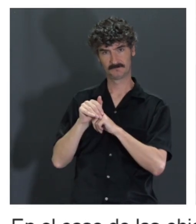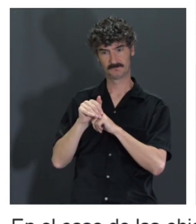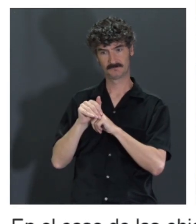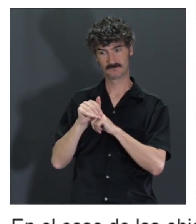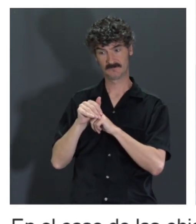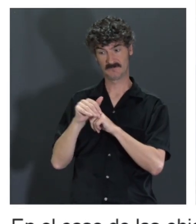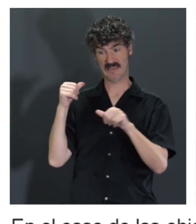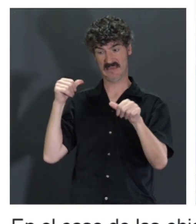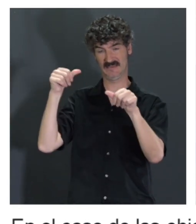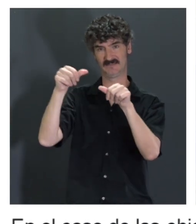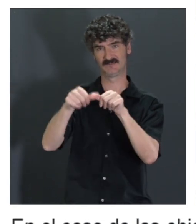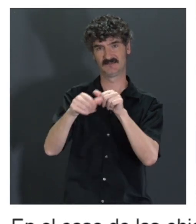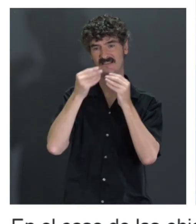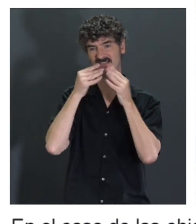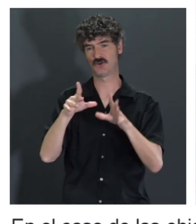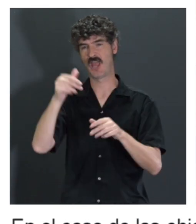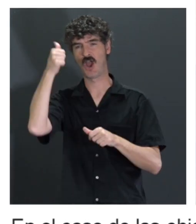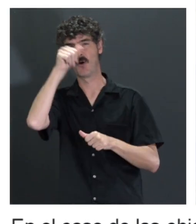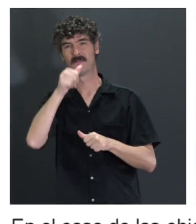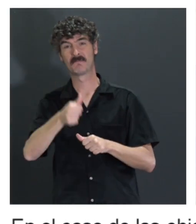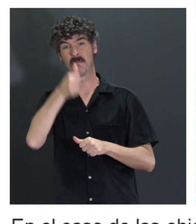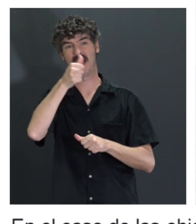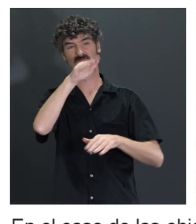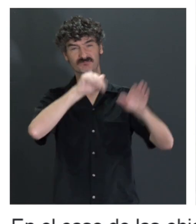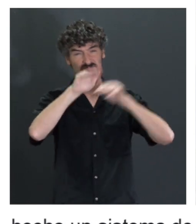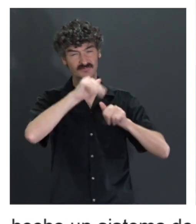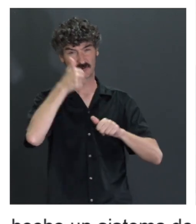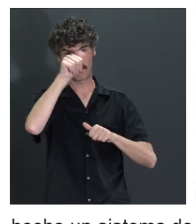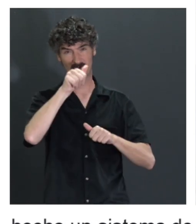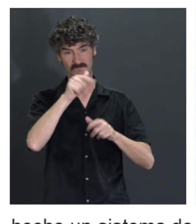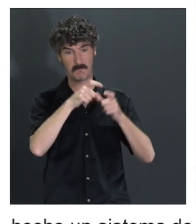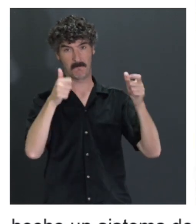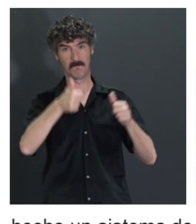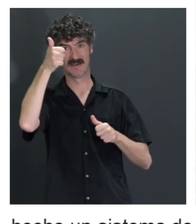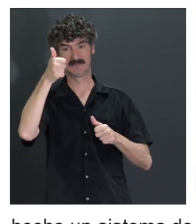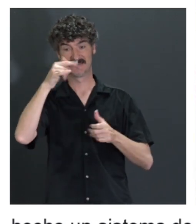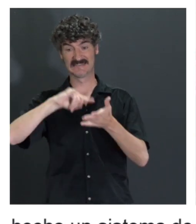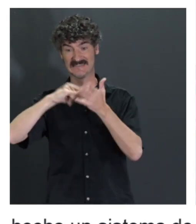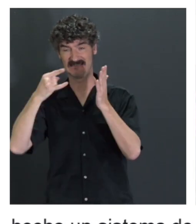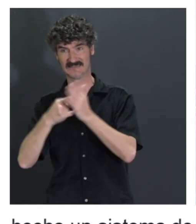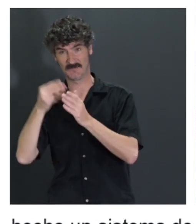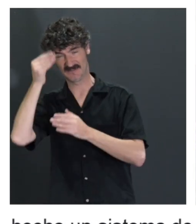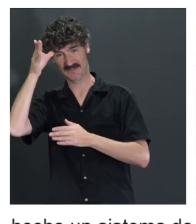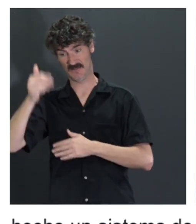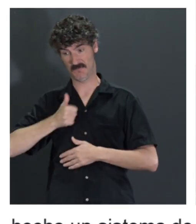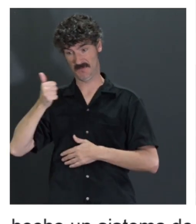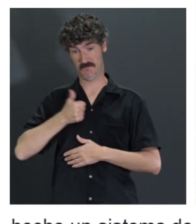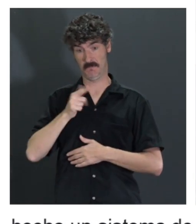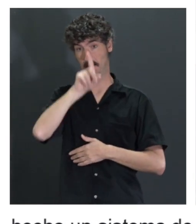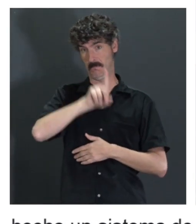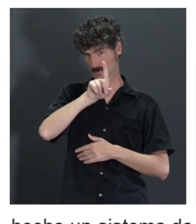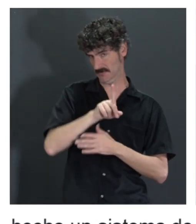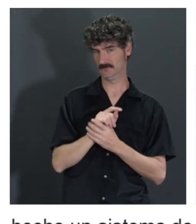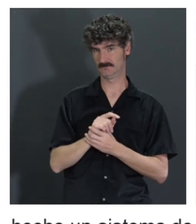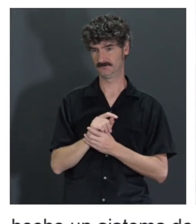por el histórico siempre había habido más hombres contratados, pues el sistema de IA, que es de primaria, ¿no? Como hemos